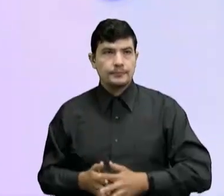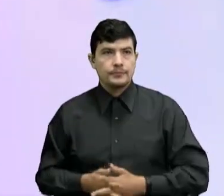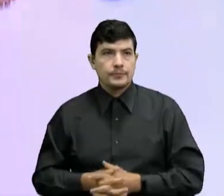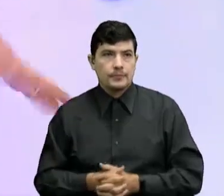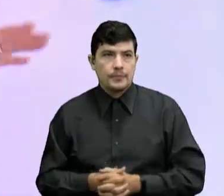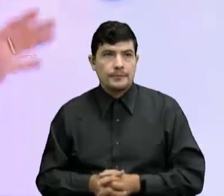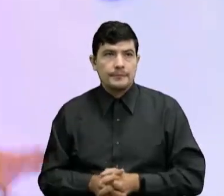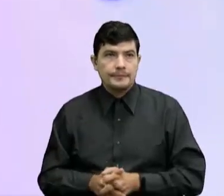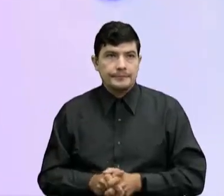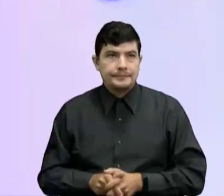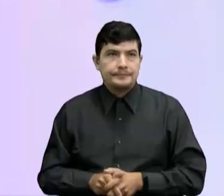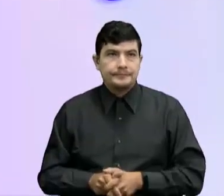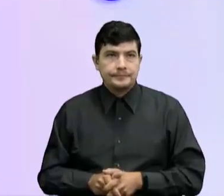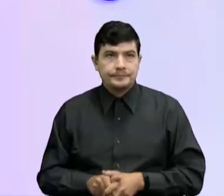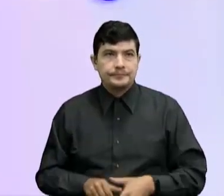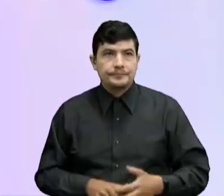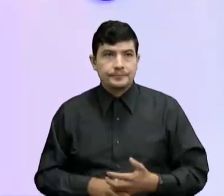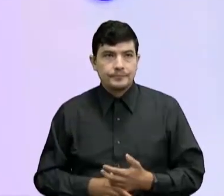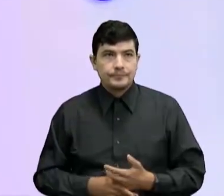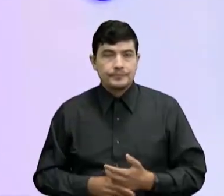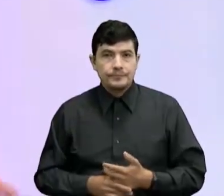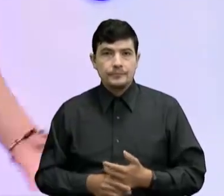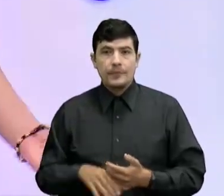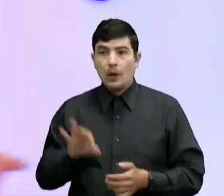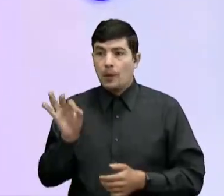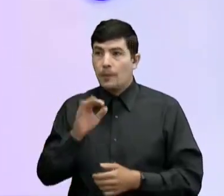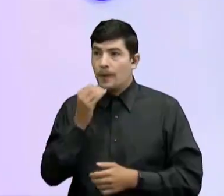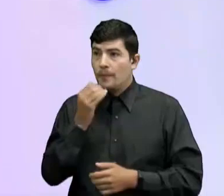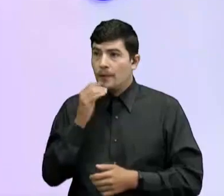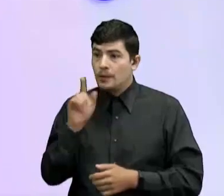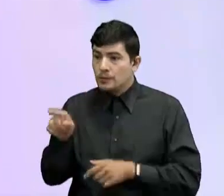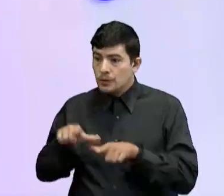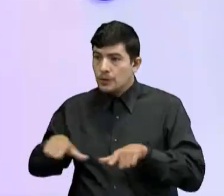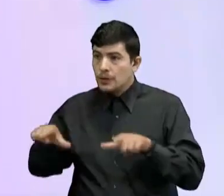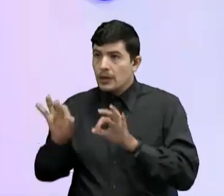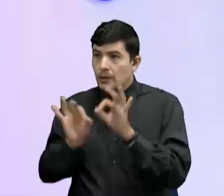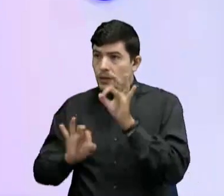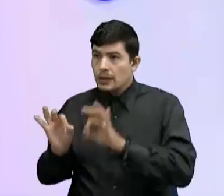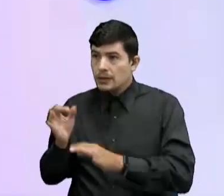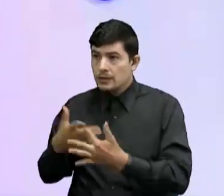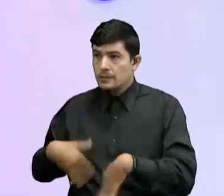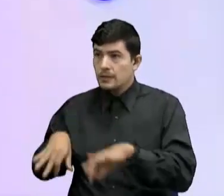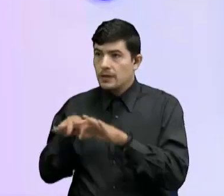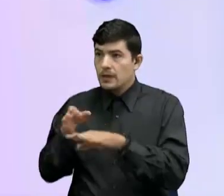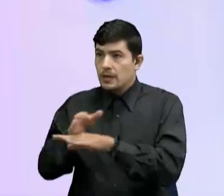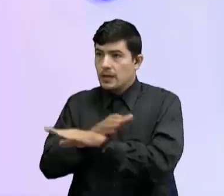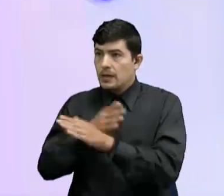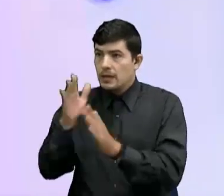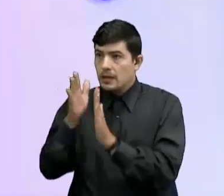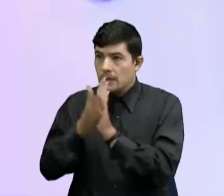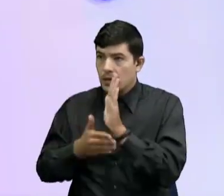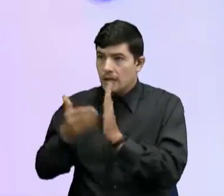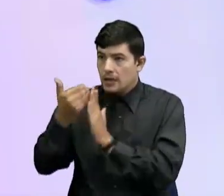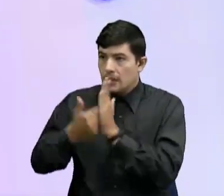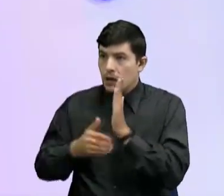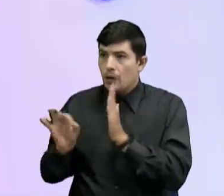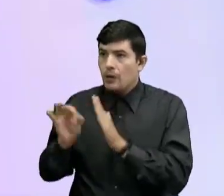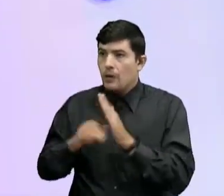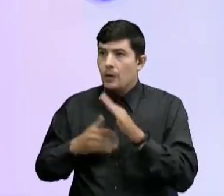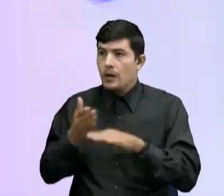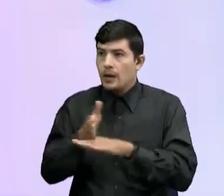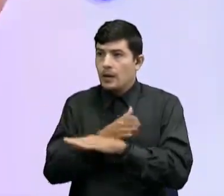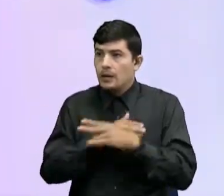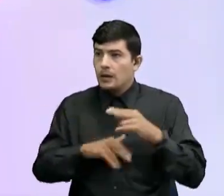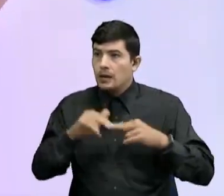¿No? O un baño Chiquitico Así que uno No pueda ni sentarse No, no, no Para eso existen los mapas Para que cuando se va A construir una